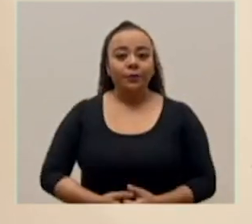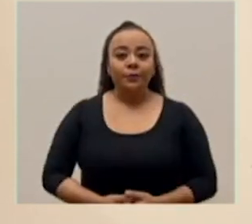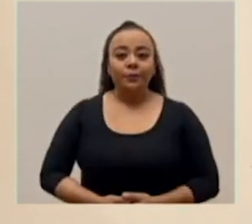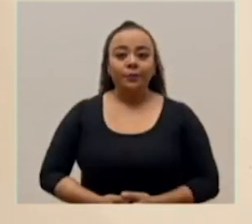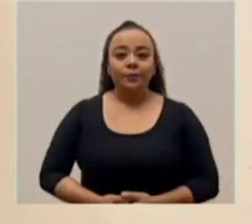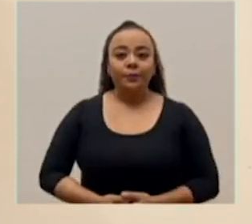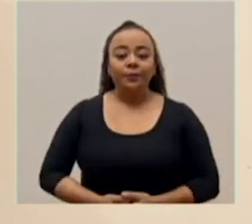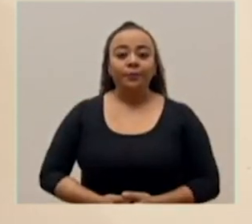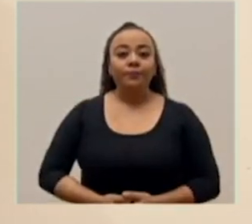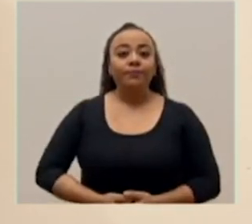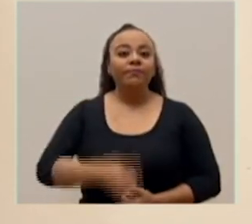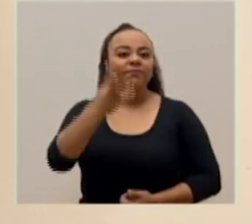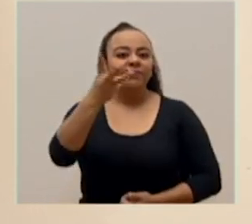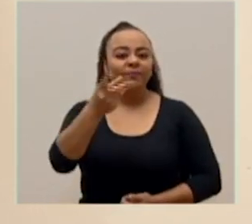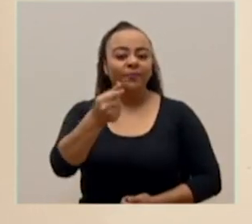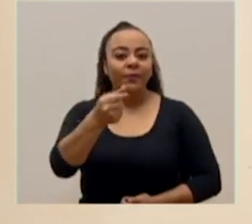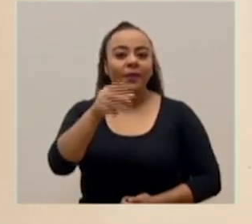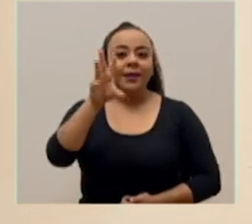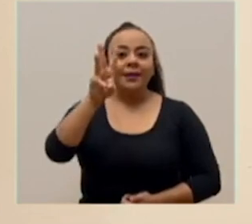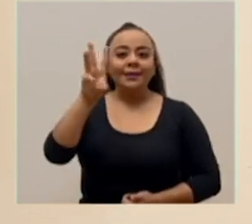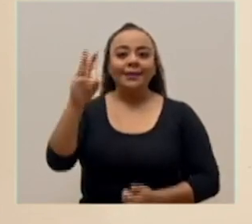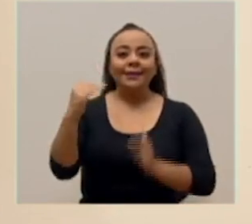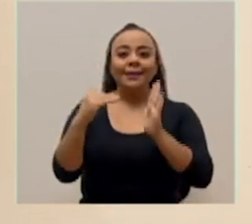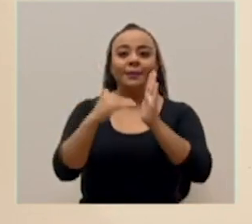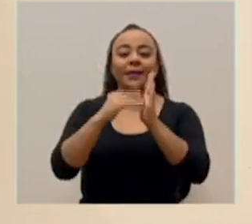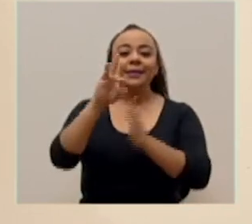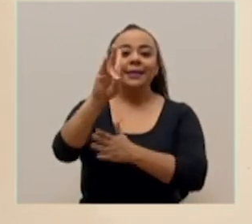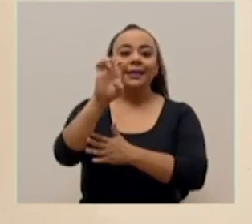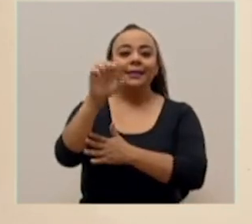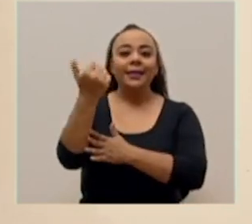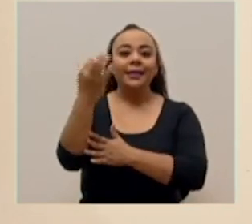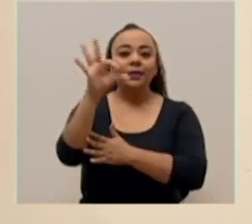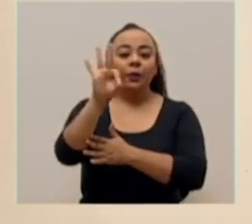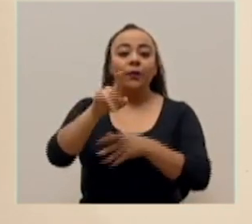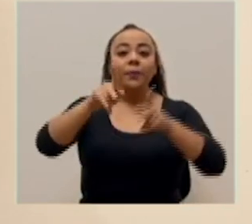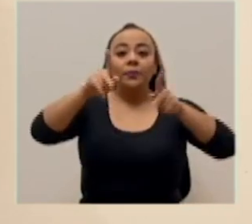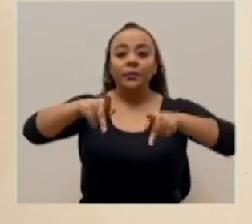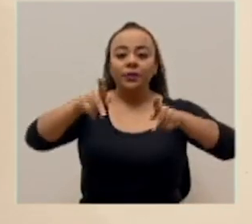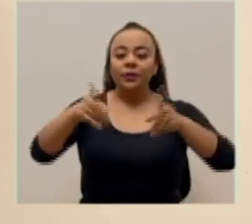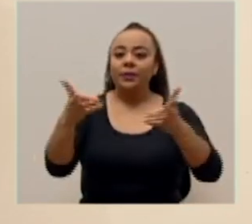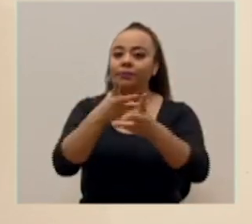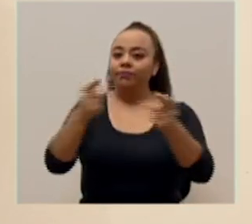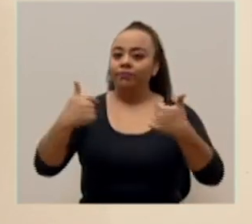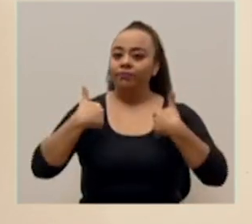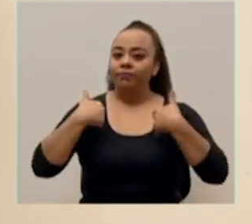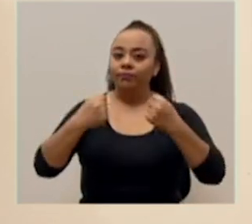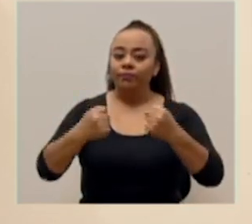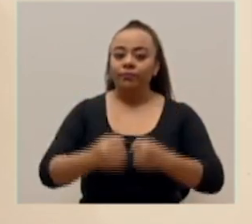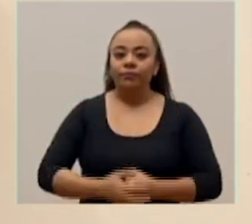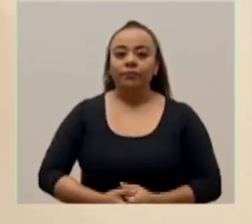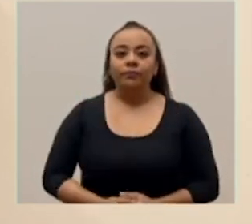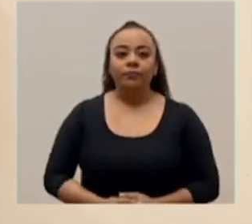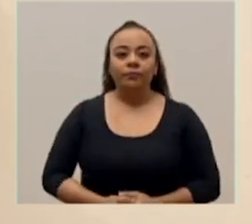Se contabilizan 66,719 personas recuperadas.